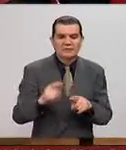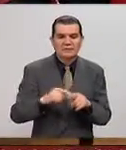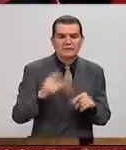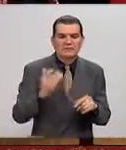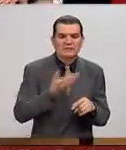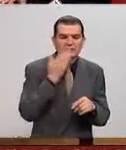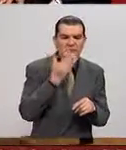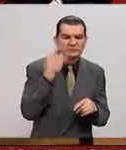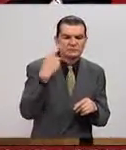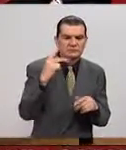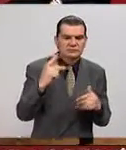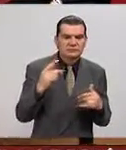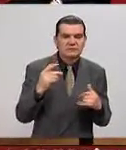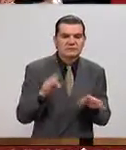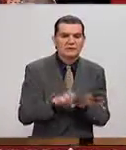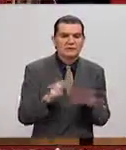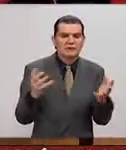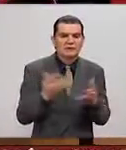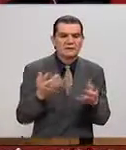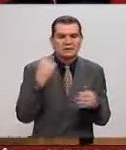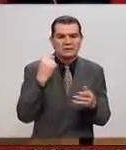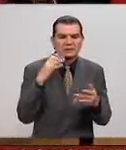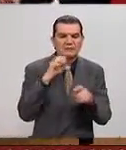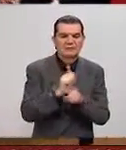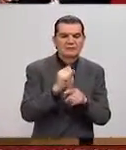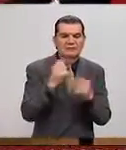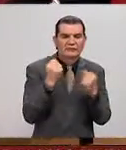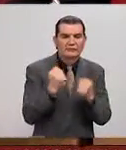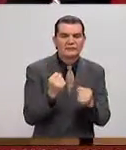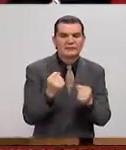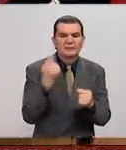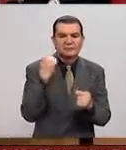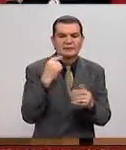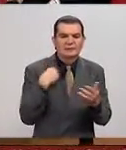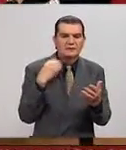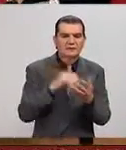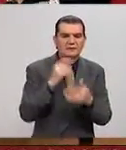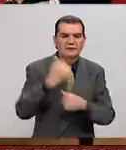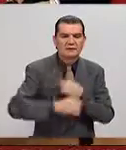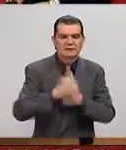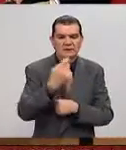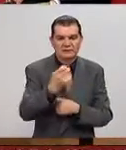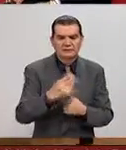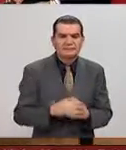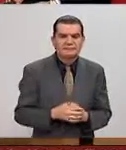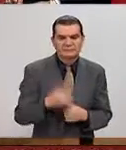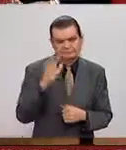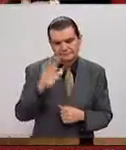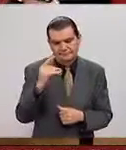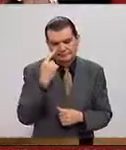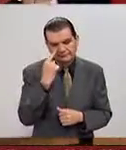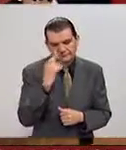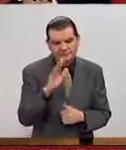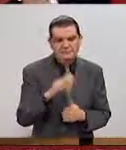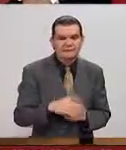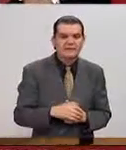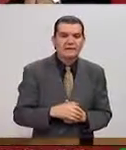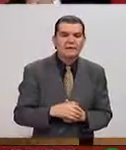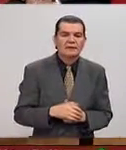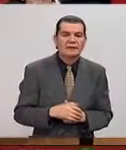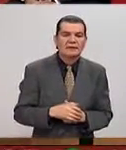hábitos y costumbres, pero ¿cómo hacerle para llegar fuertes y sobre todo una carrera como esta? Pues, mira, la verdad es que